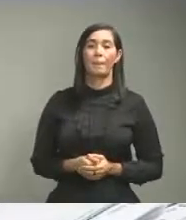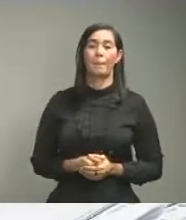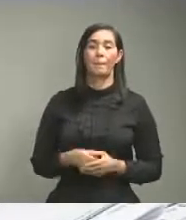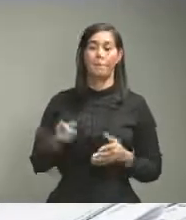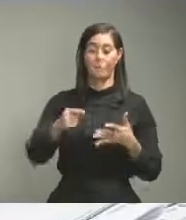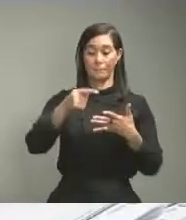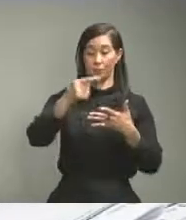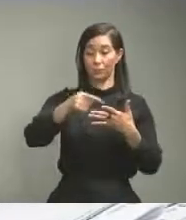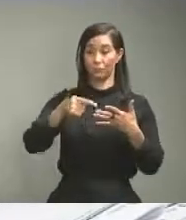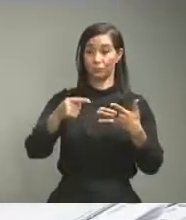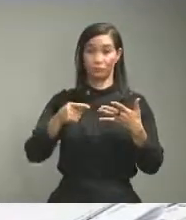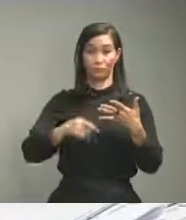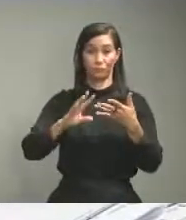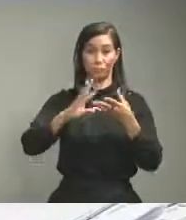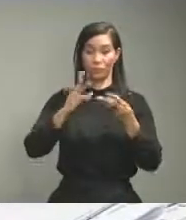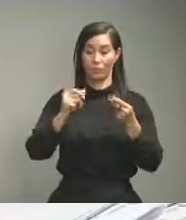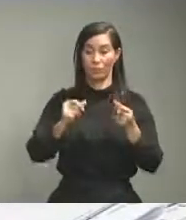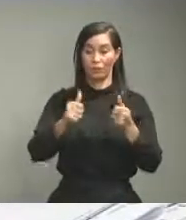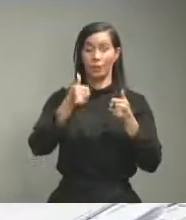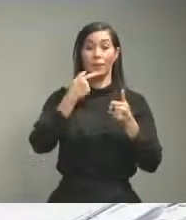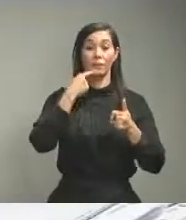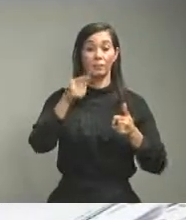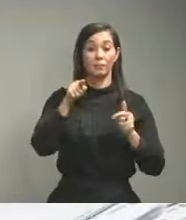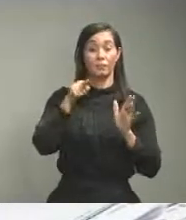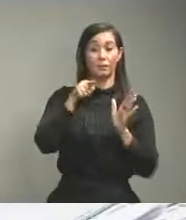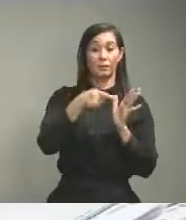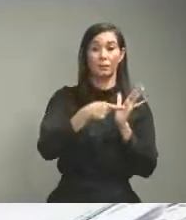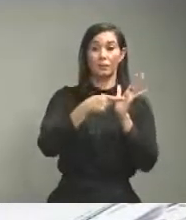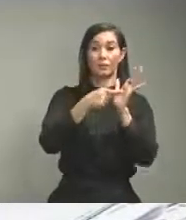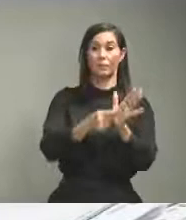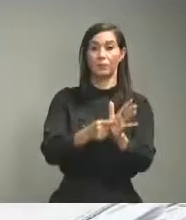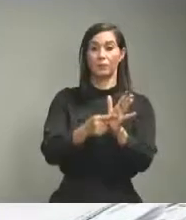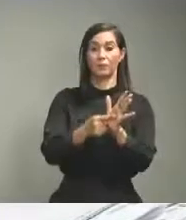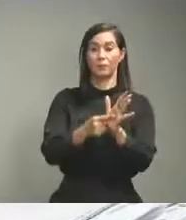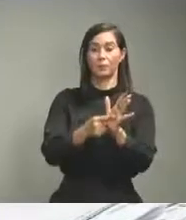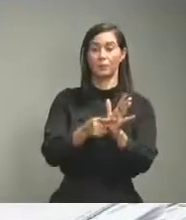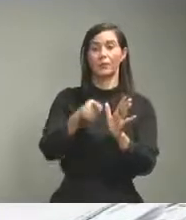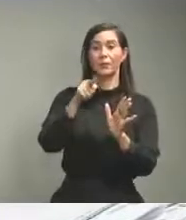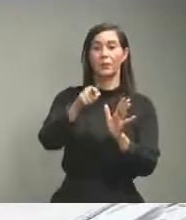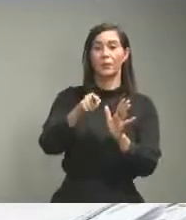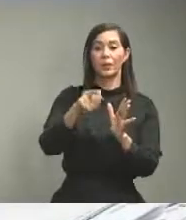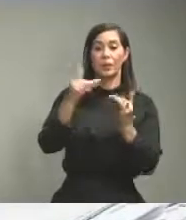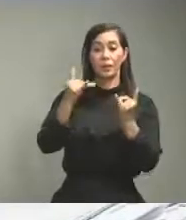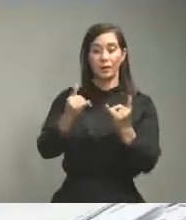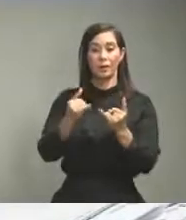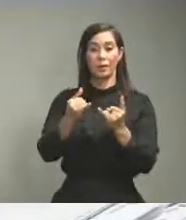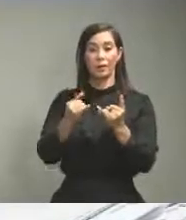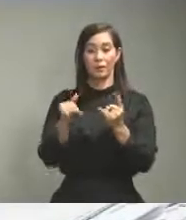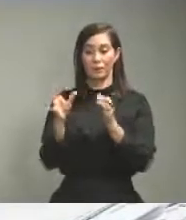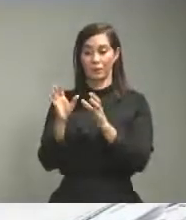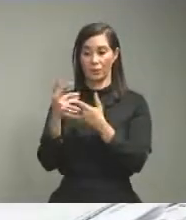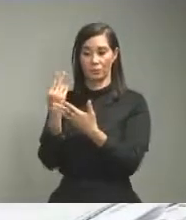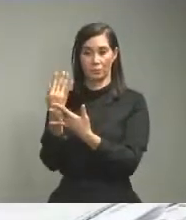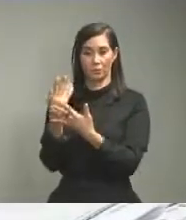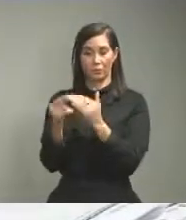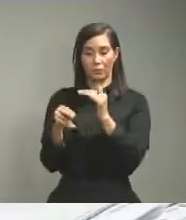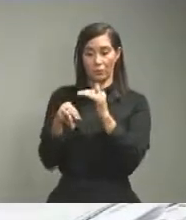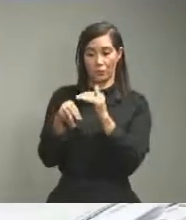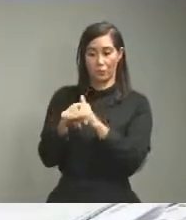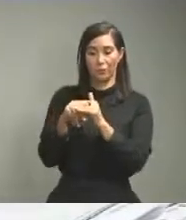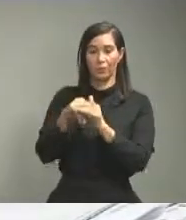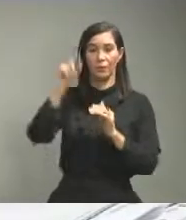estadísticas que estamos viendo le dicen a usted de que lo que tiene disponible en UCI el gobierno